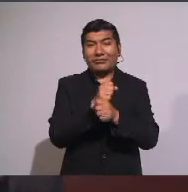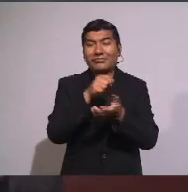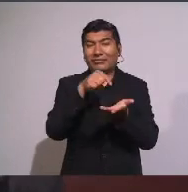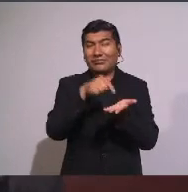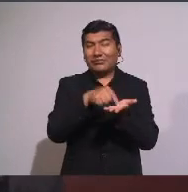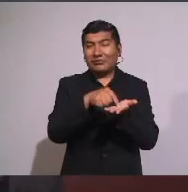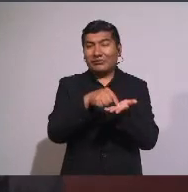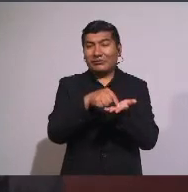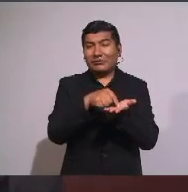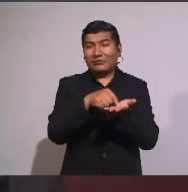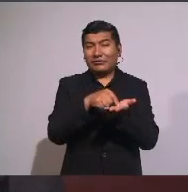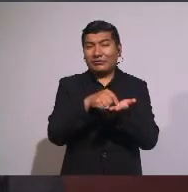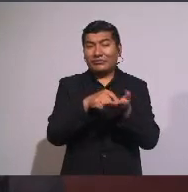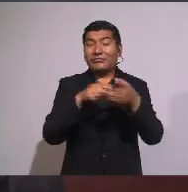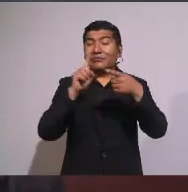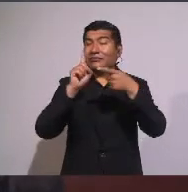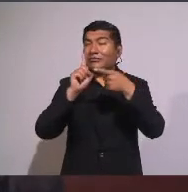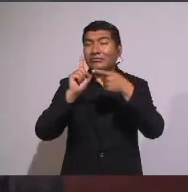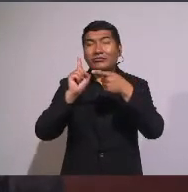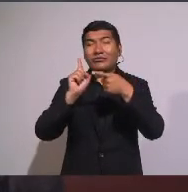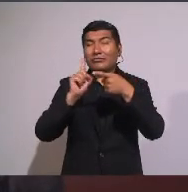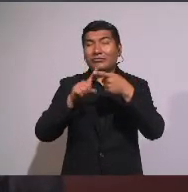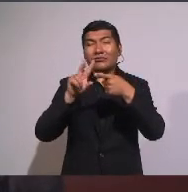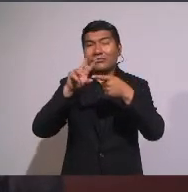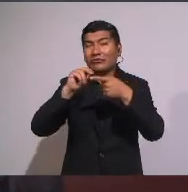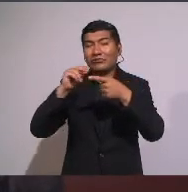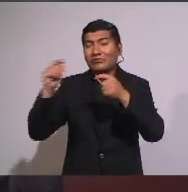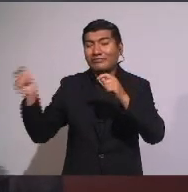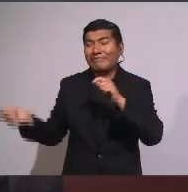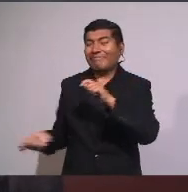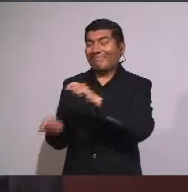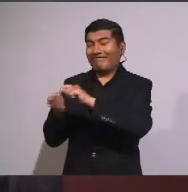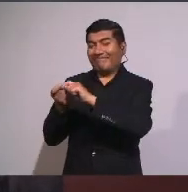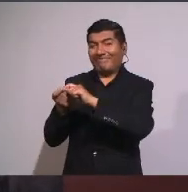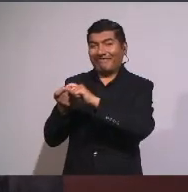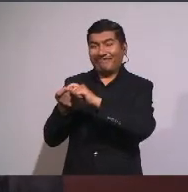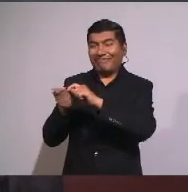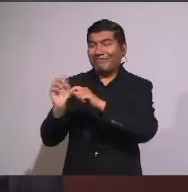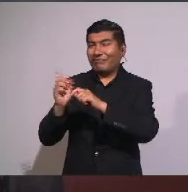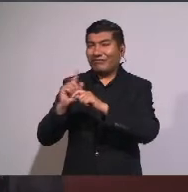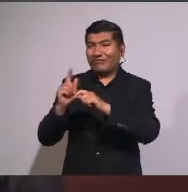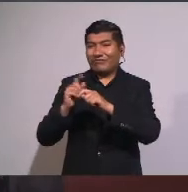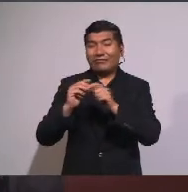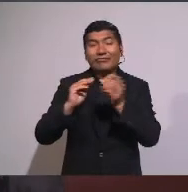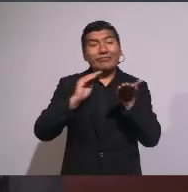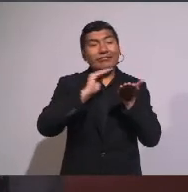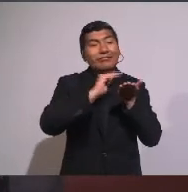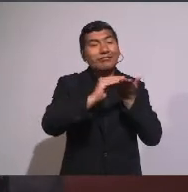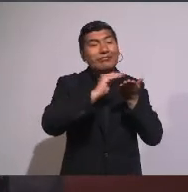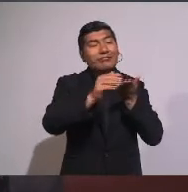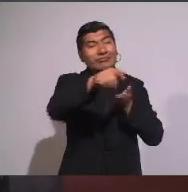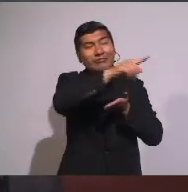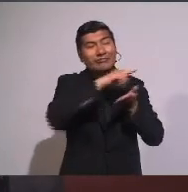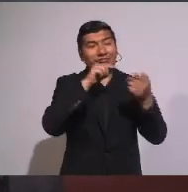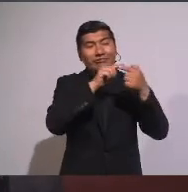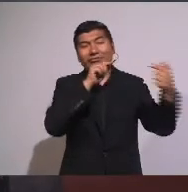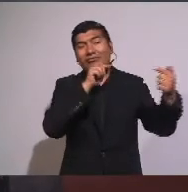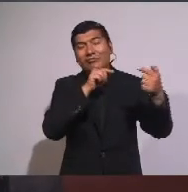No devolver mal por mal Y perdonar A los enemigos